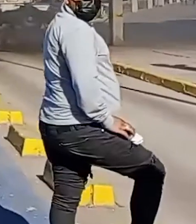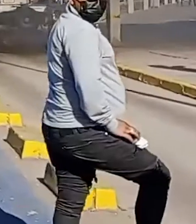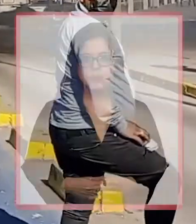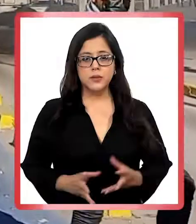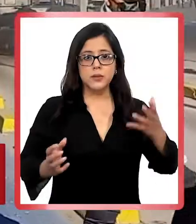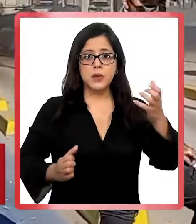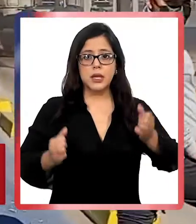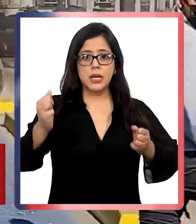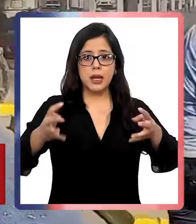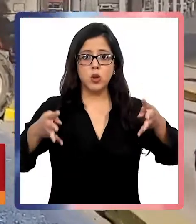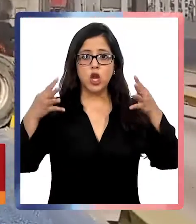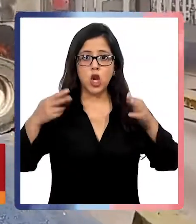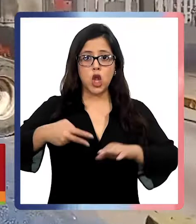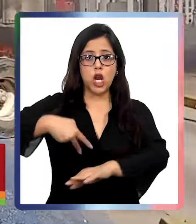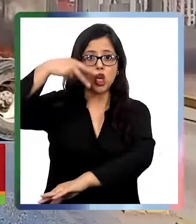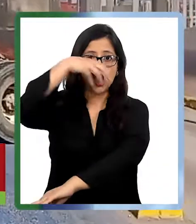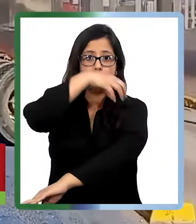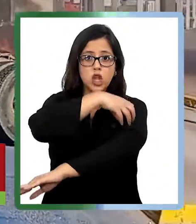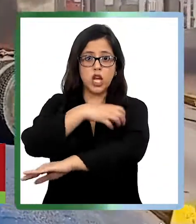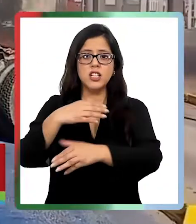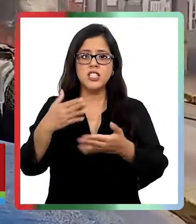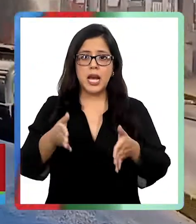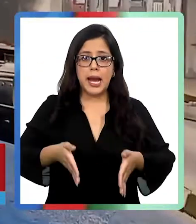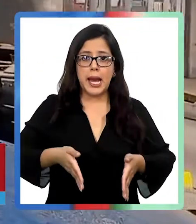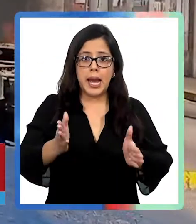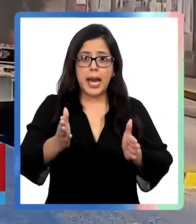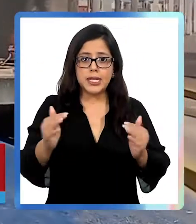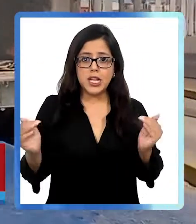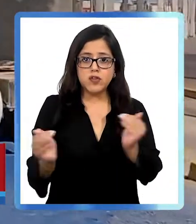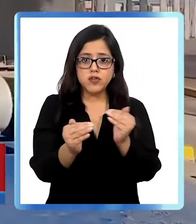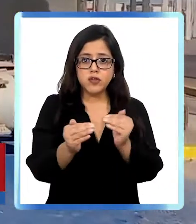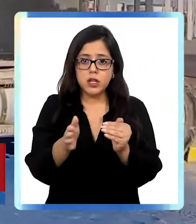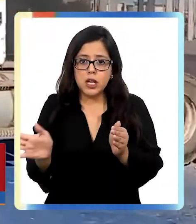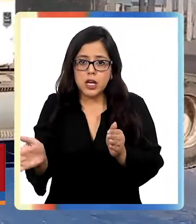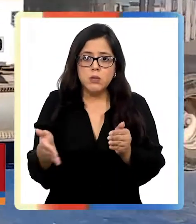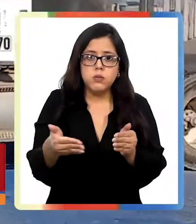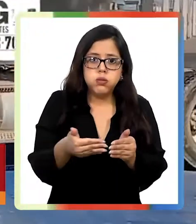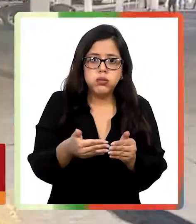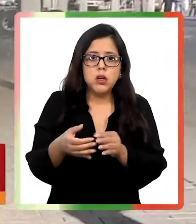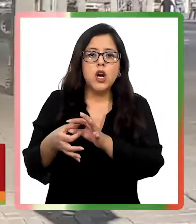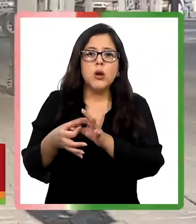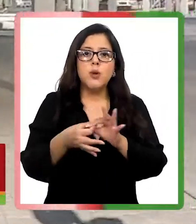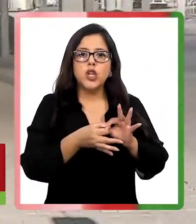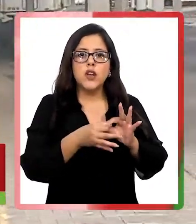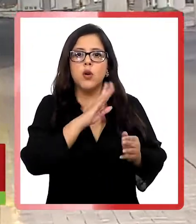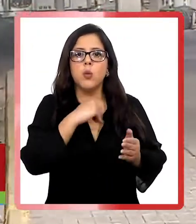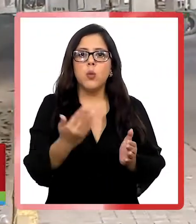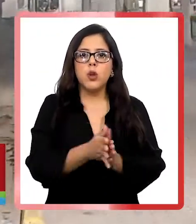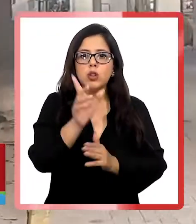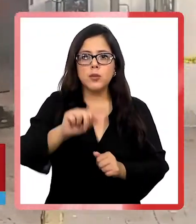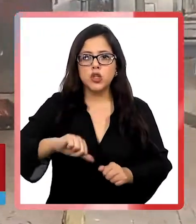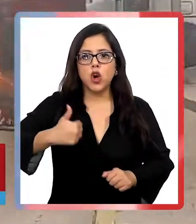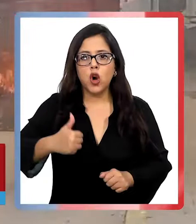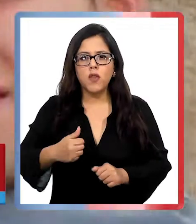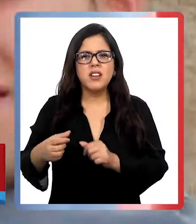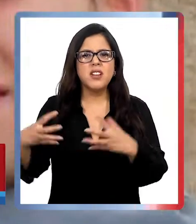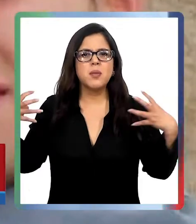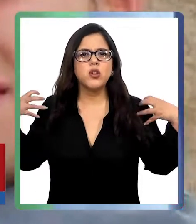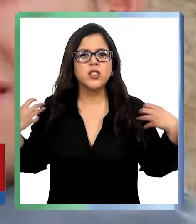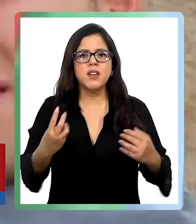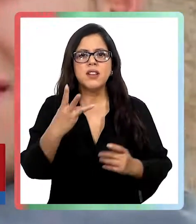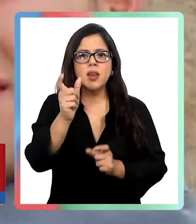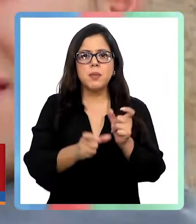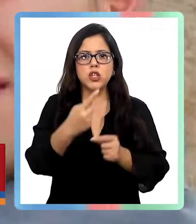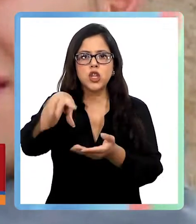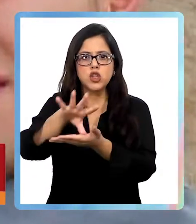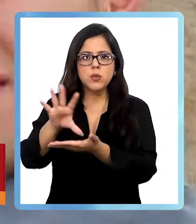Los camioneros del norte salieron a bloquear las carreteras en protesta por el crimen de un joven conductor a manos de tres migrantes